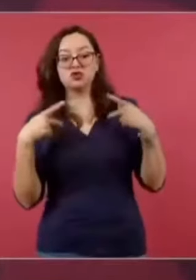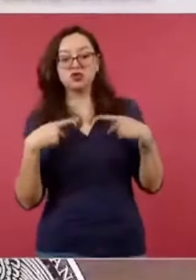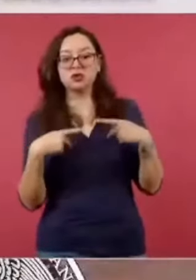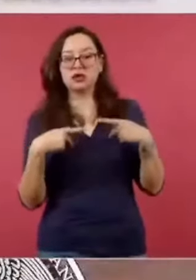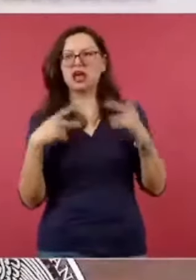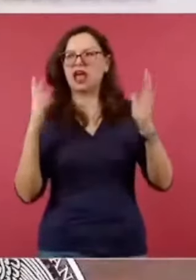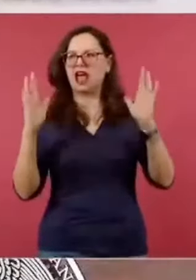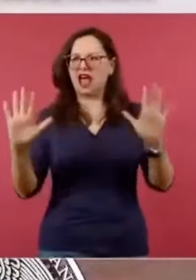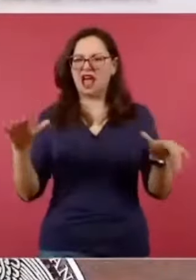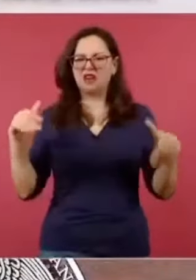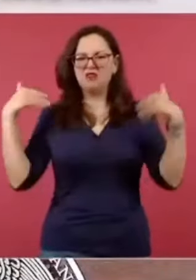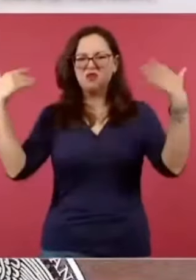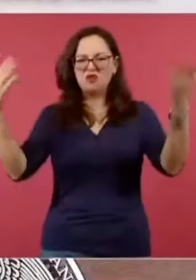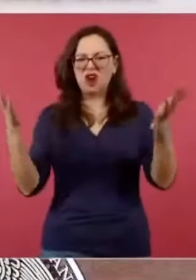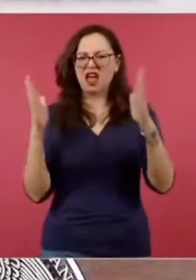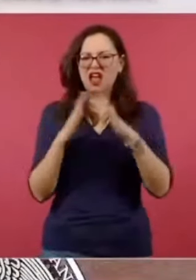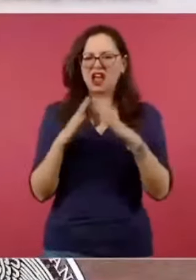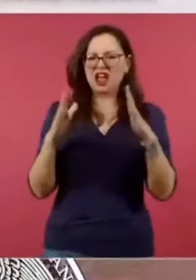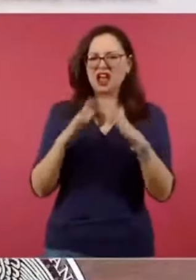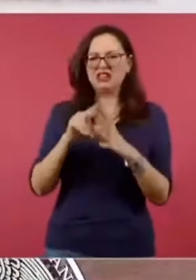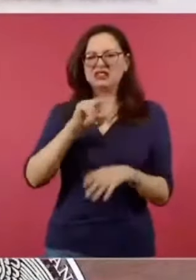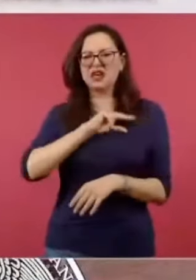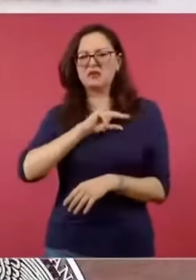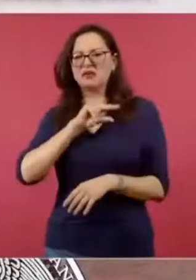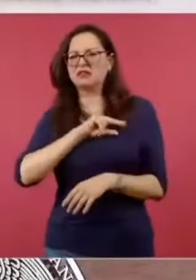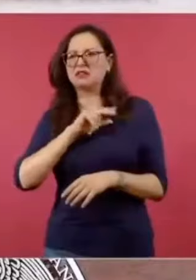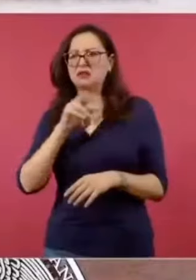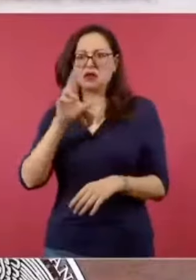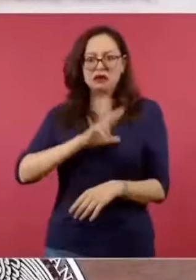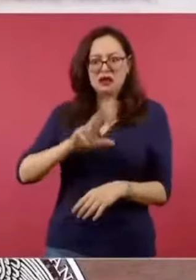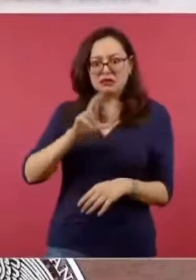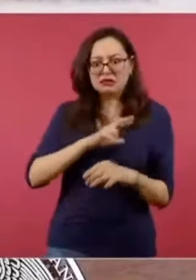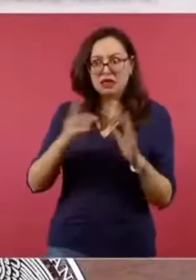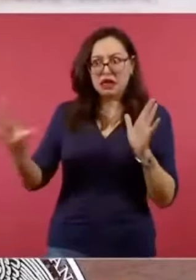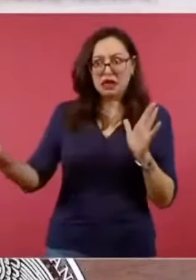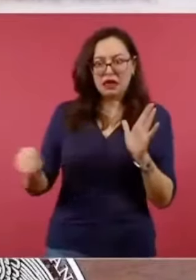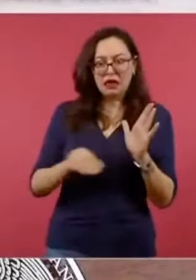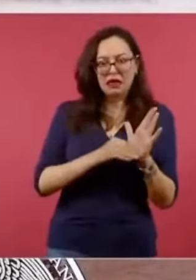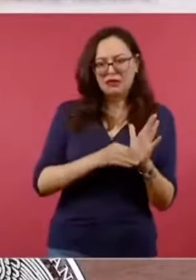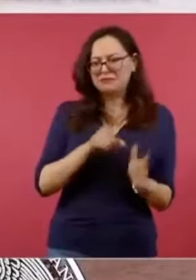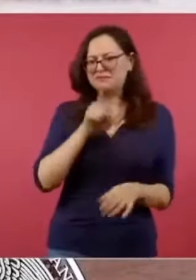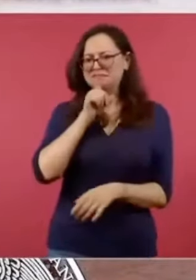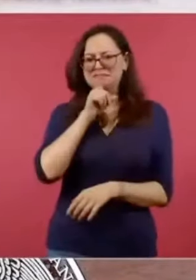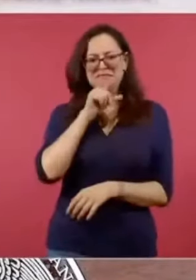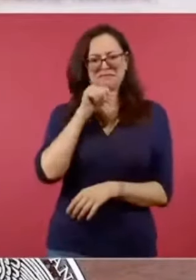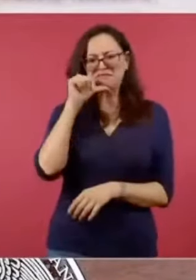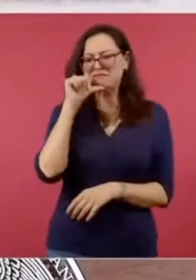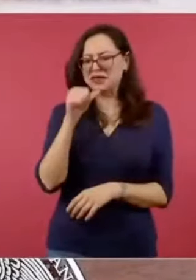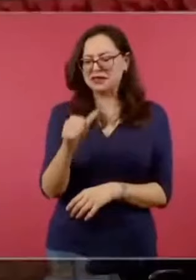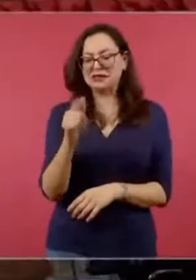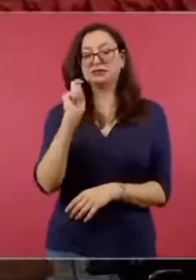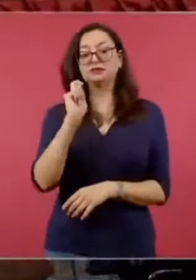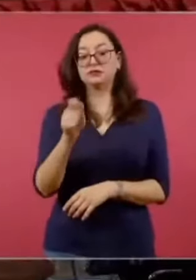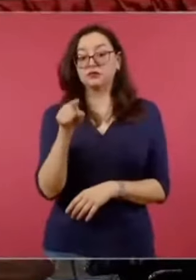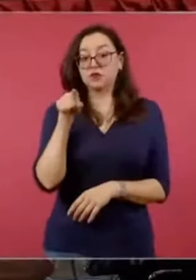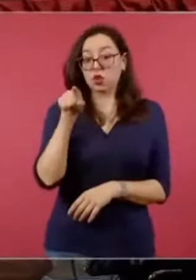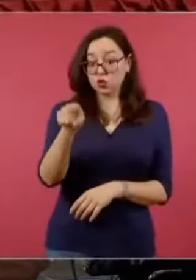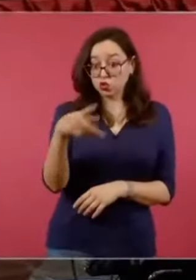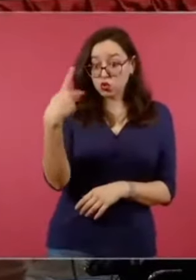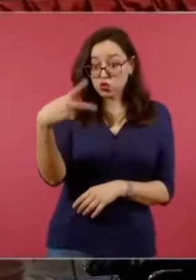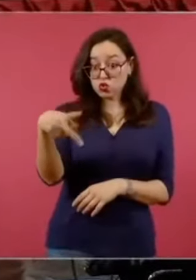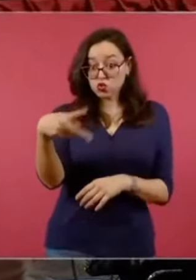involucra la renta de manera particular, es decir, las personas que tienen una propiedad y la rentan.